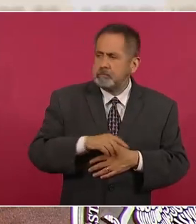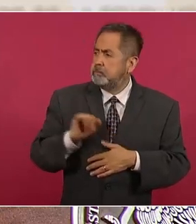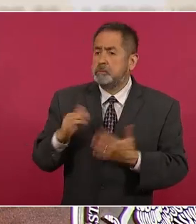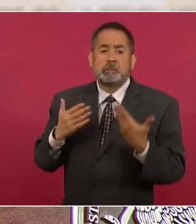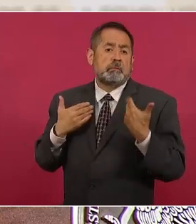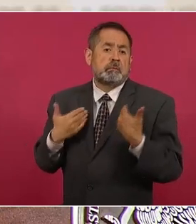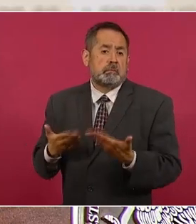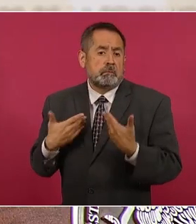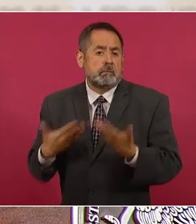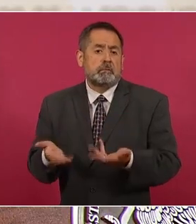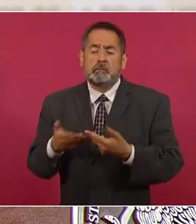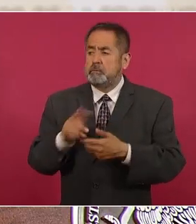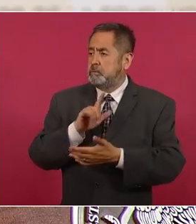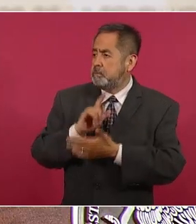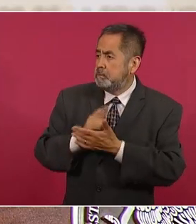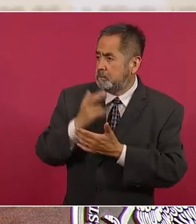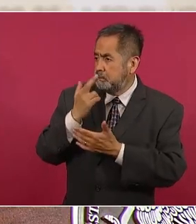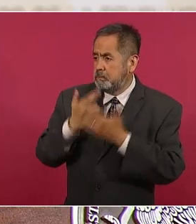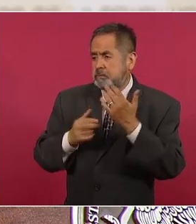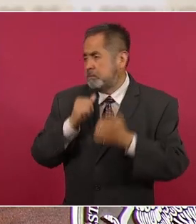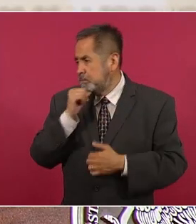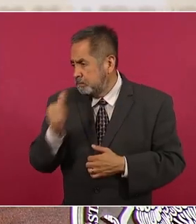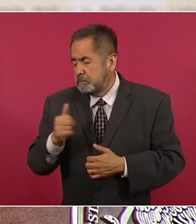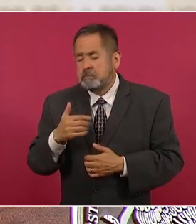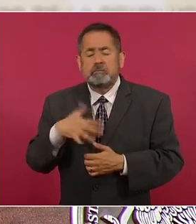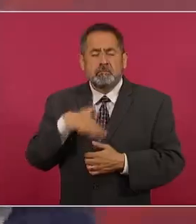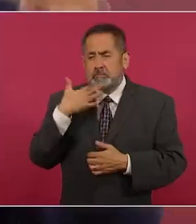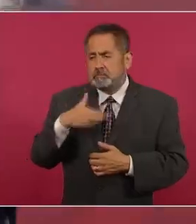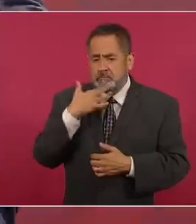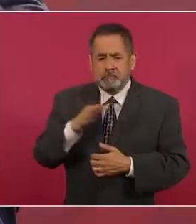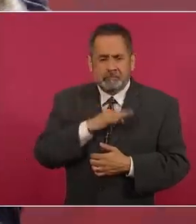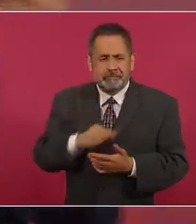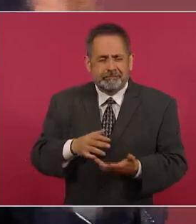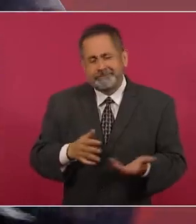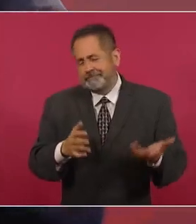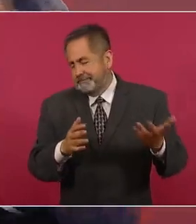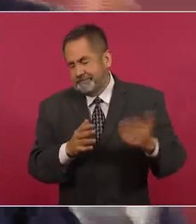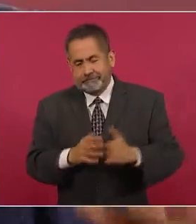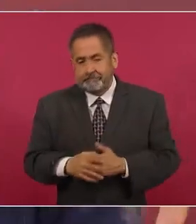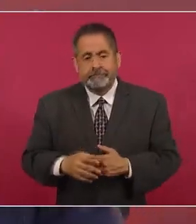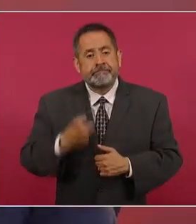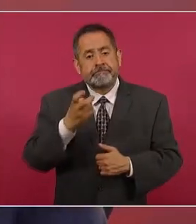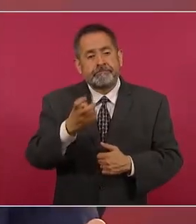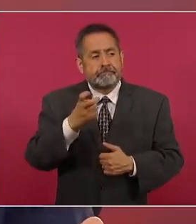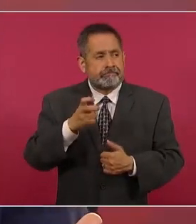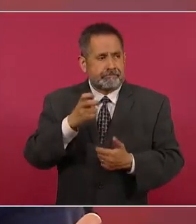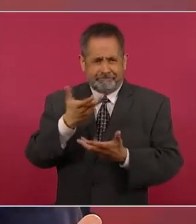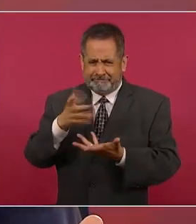corrupción, el robo. Entonces, ahí se gastaban todo